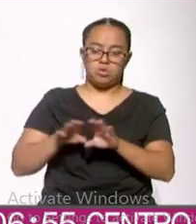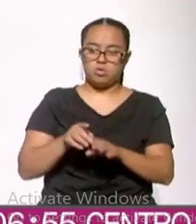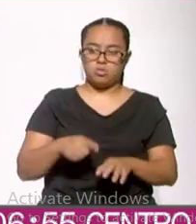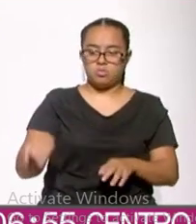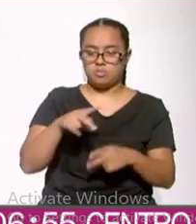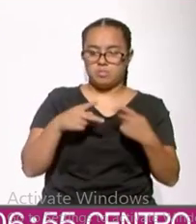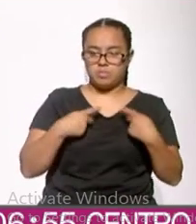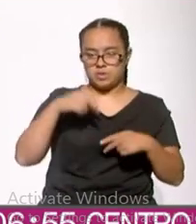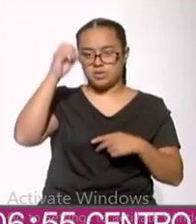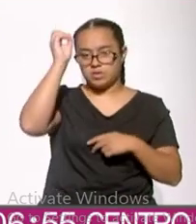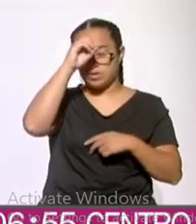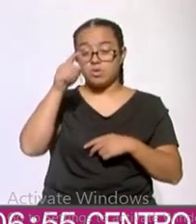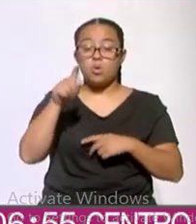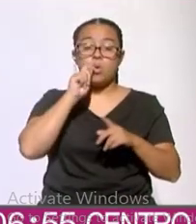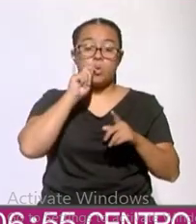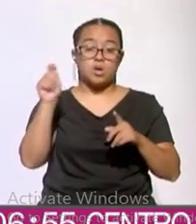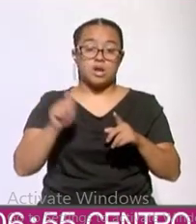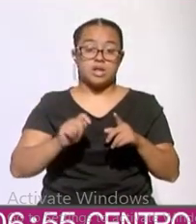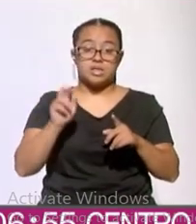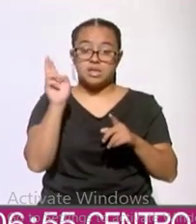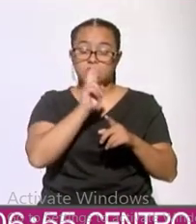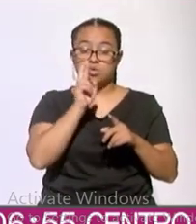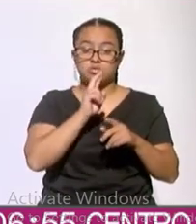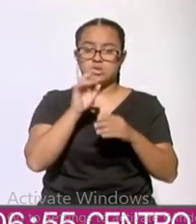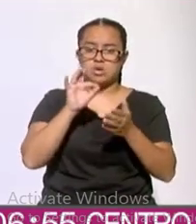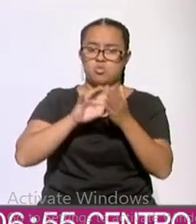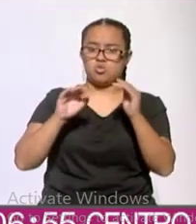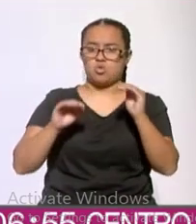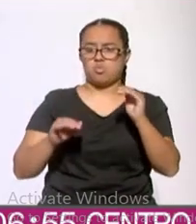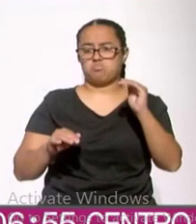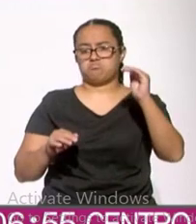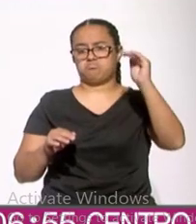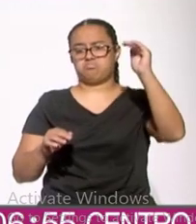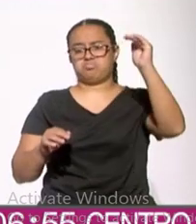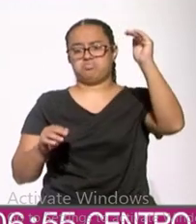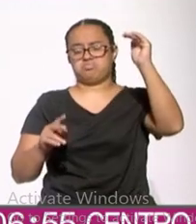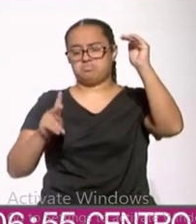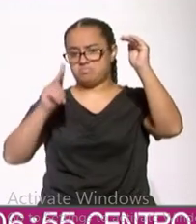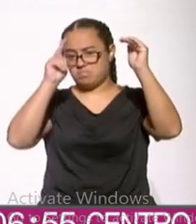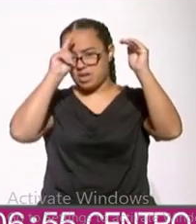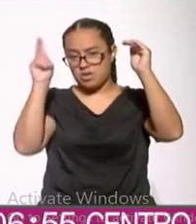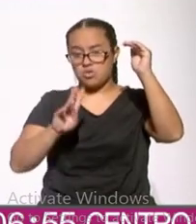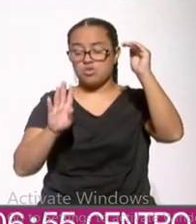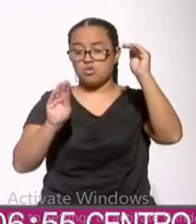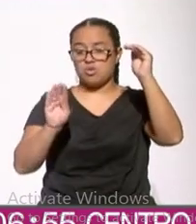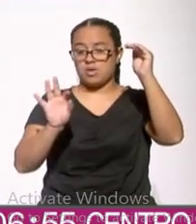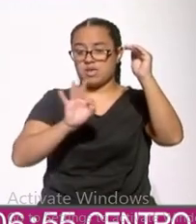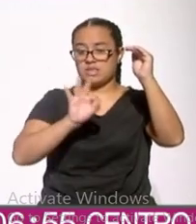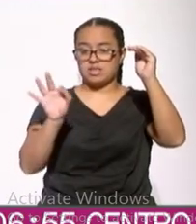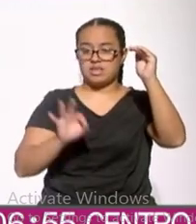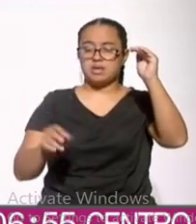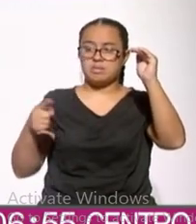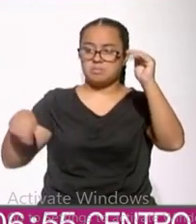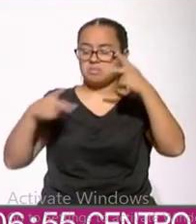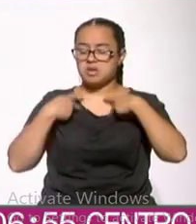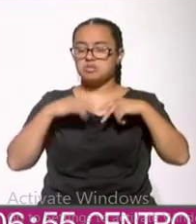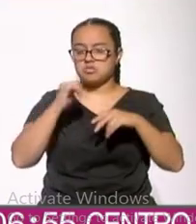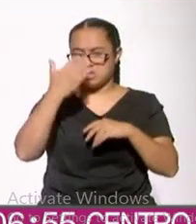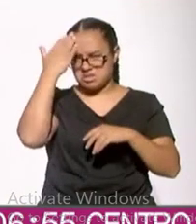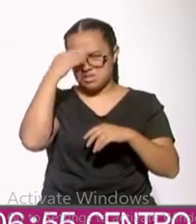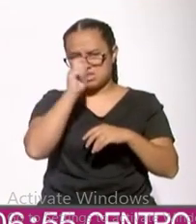pública. El de Ucrania y Rusia empieza muy alto, empieza con niveles de atención de 90%, niveles de conocimiento.